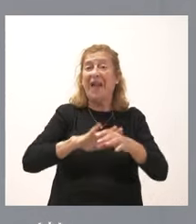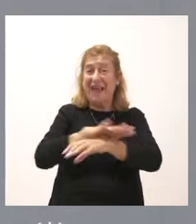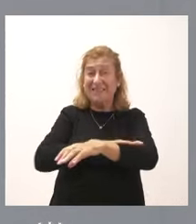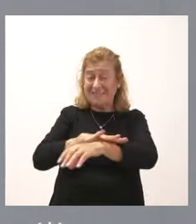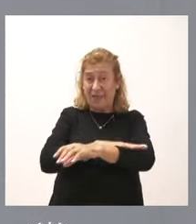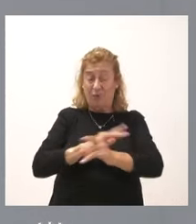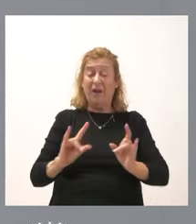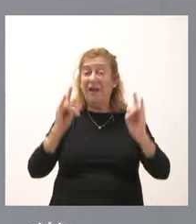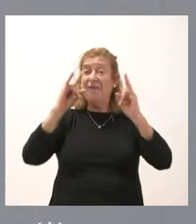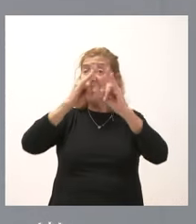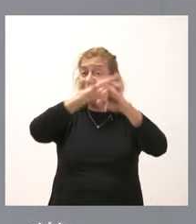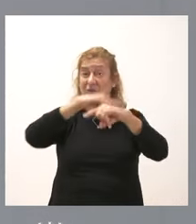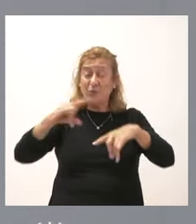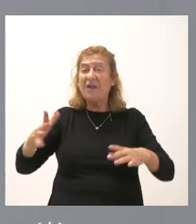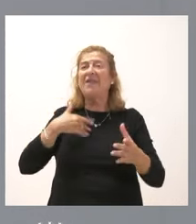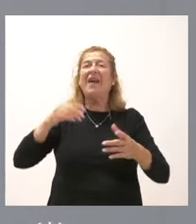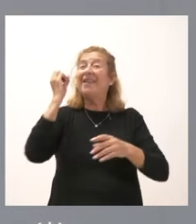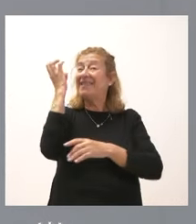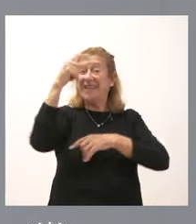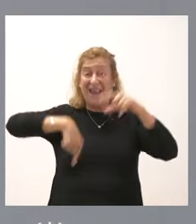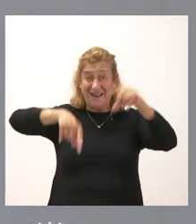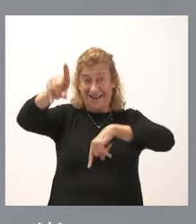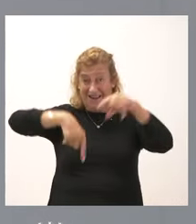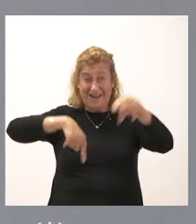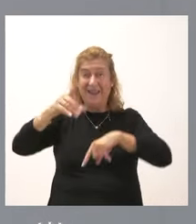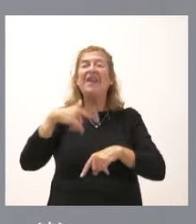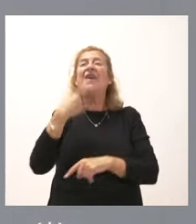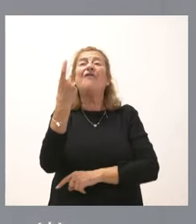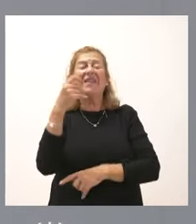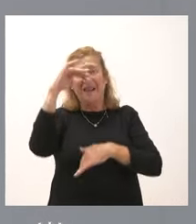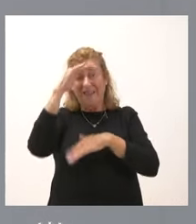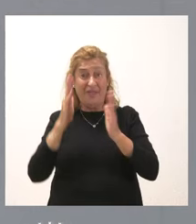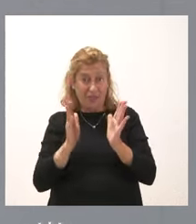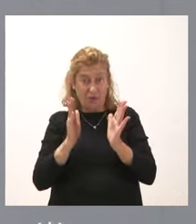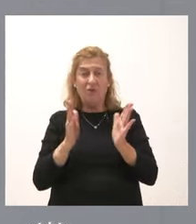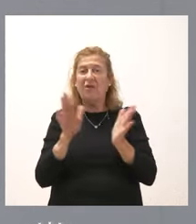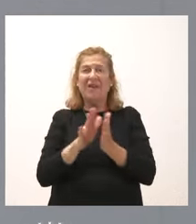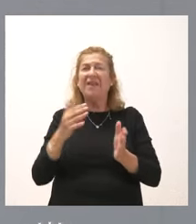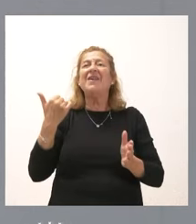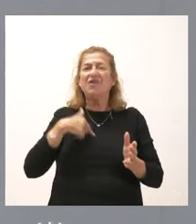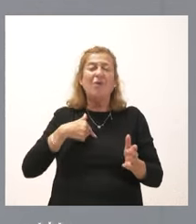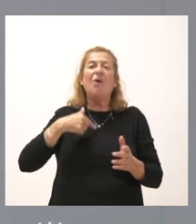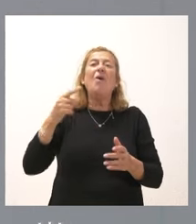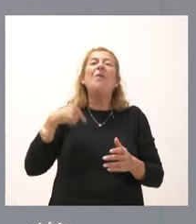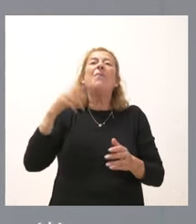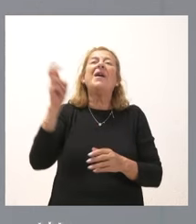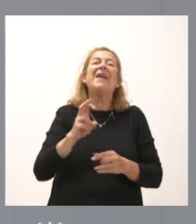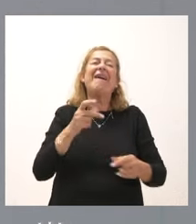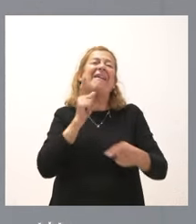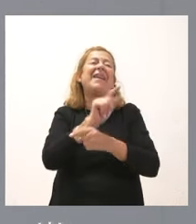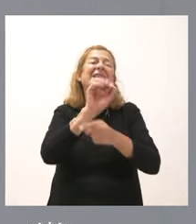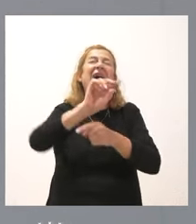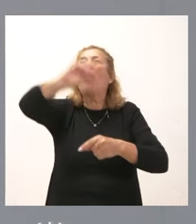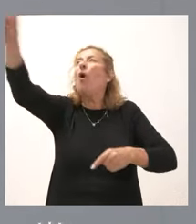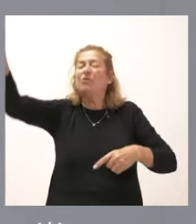las infraestructuras ferroviarias. Y la falta de atención que nosotros venía a criticar que se atienda a otros